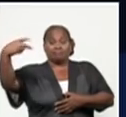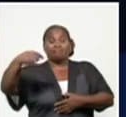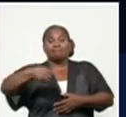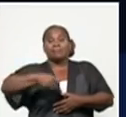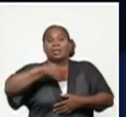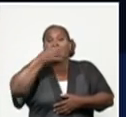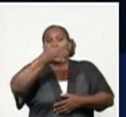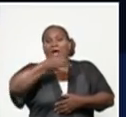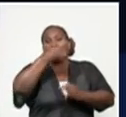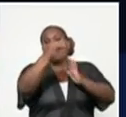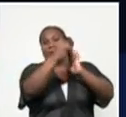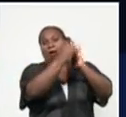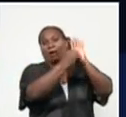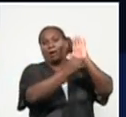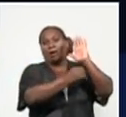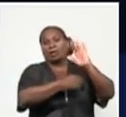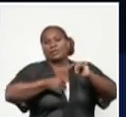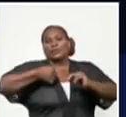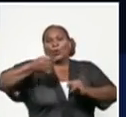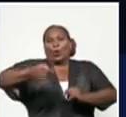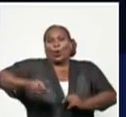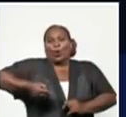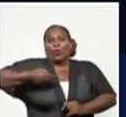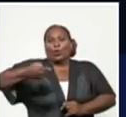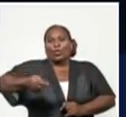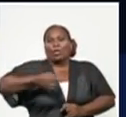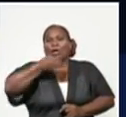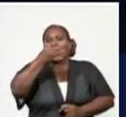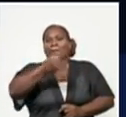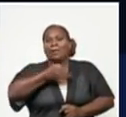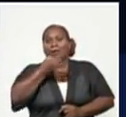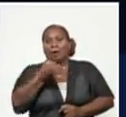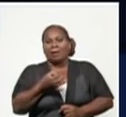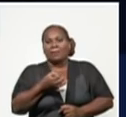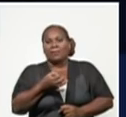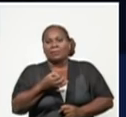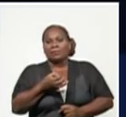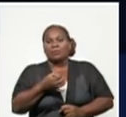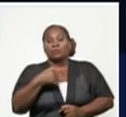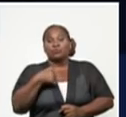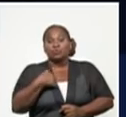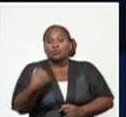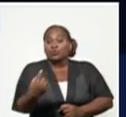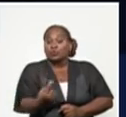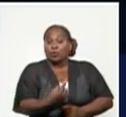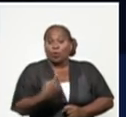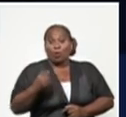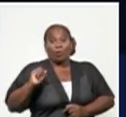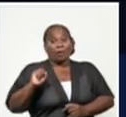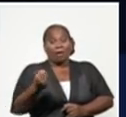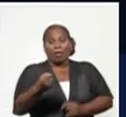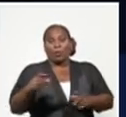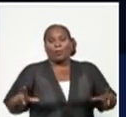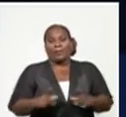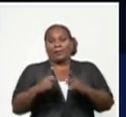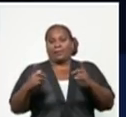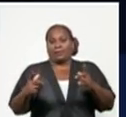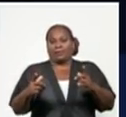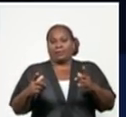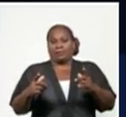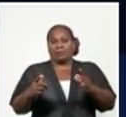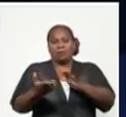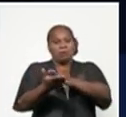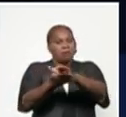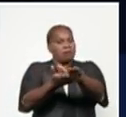los días se enfatizan, pues estamos en la obligación de cumplir. Creo que ningún cubano